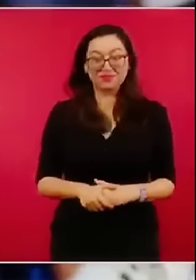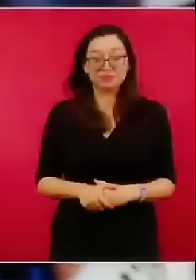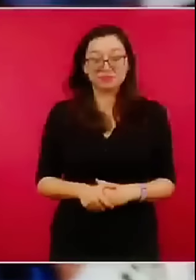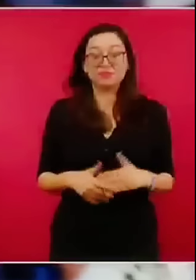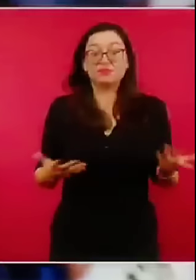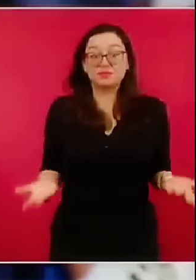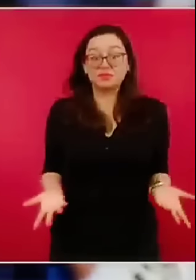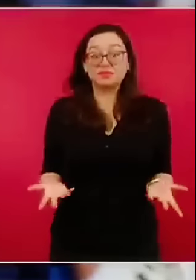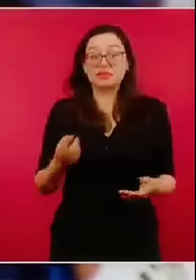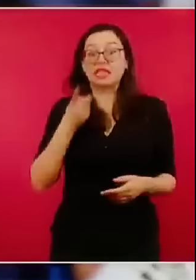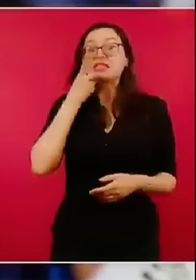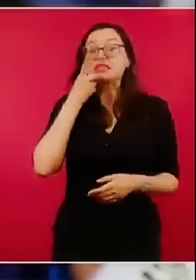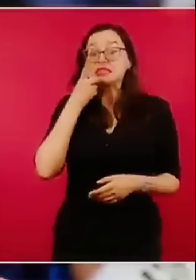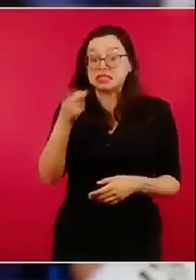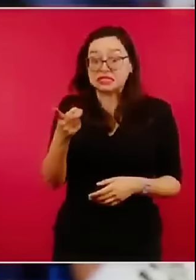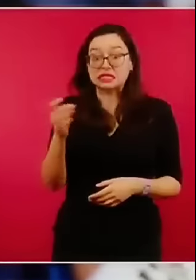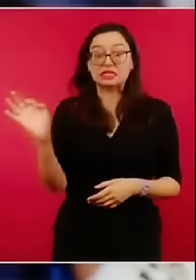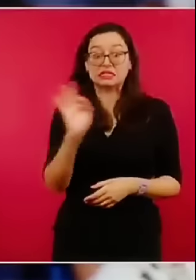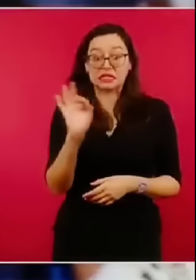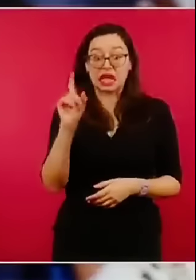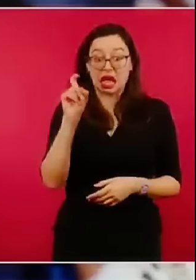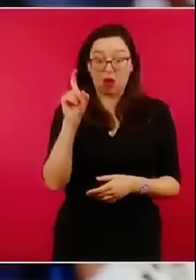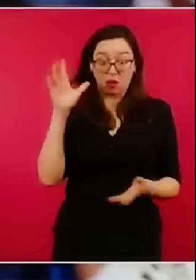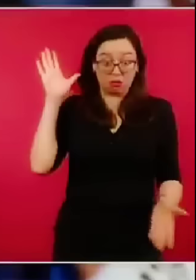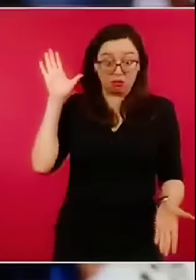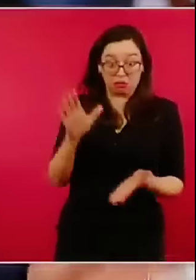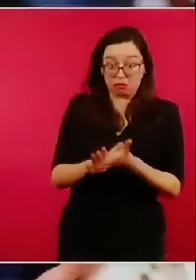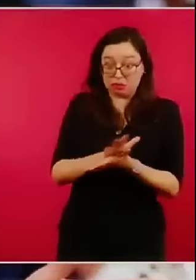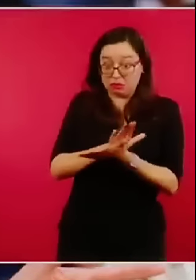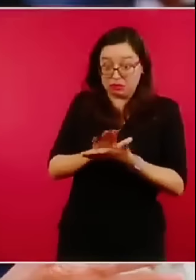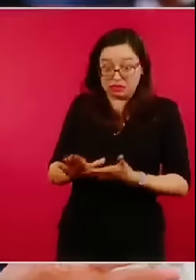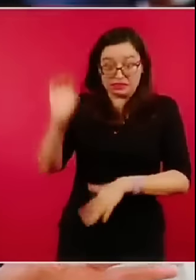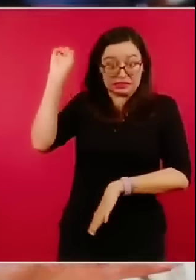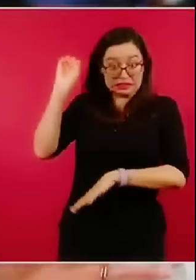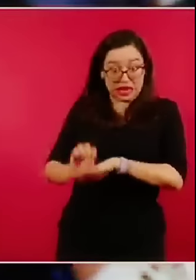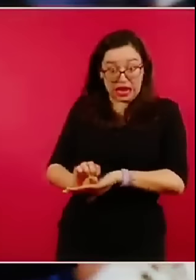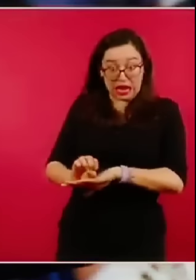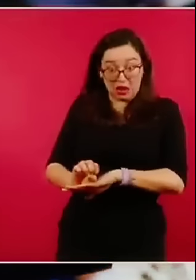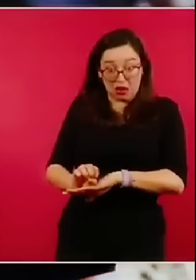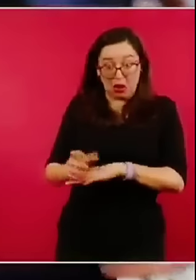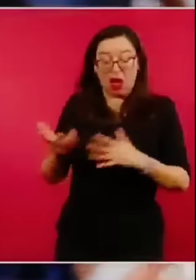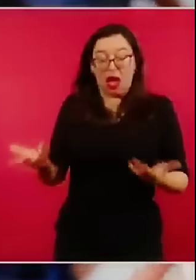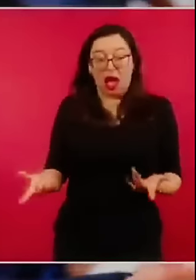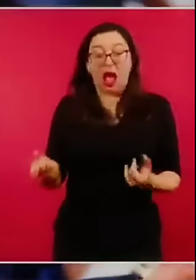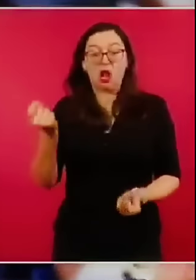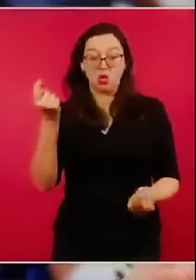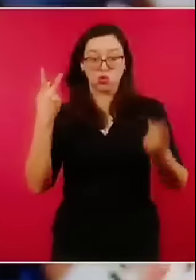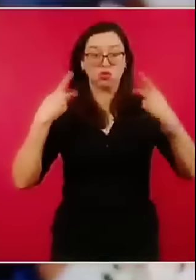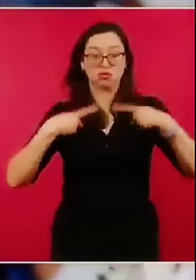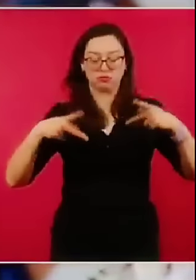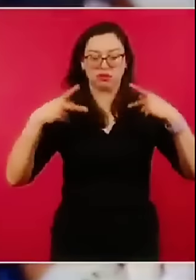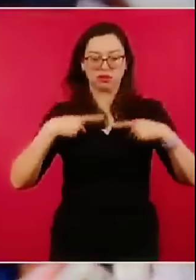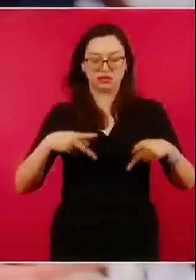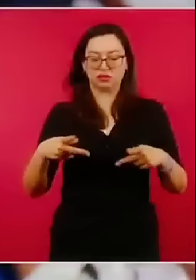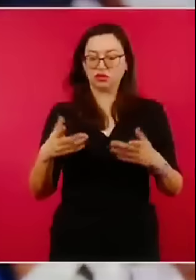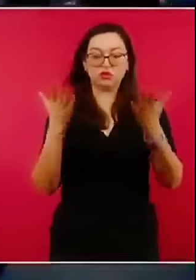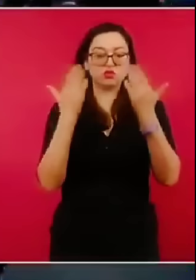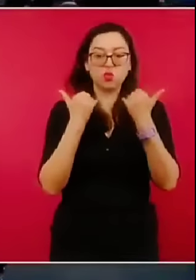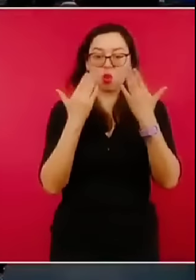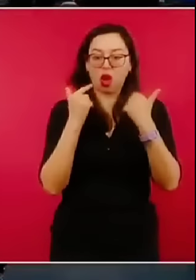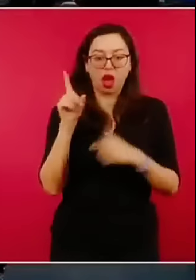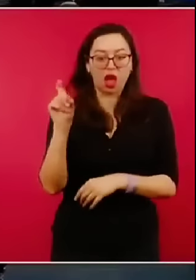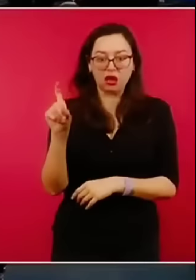Esos datos lo que dicen es que pronto podría acabarse el agua aquí en México. Y para muchos mexicanos ya de hecho están viviendo ese día, no tienen agua.